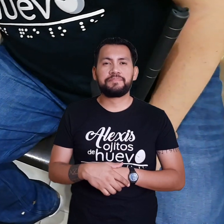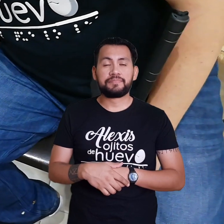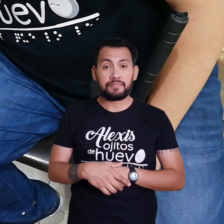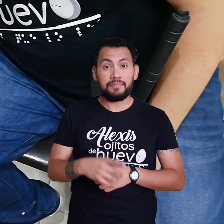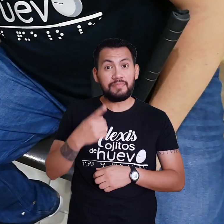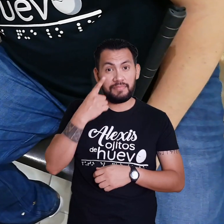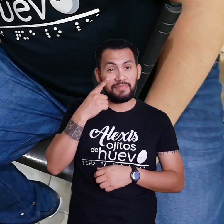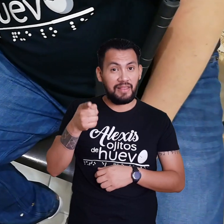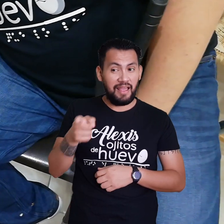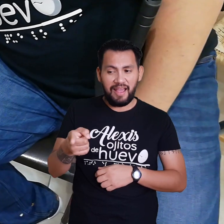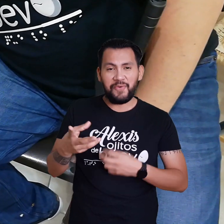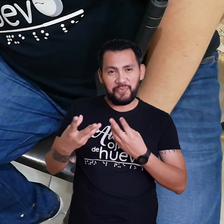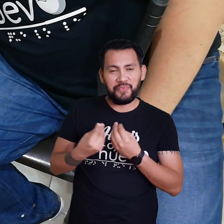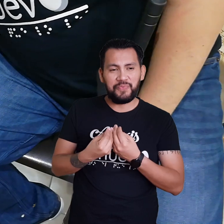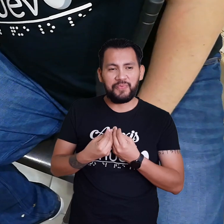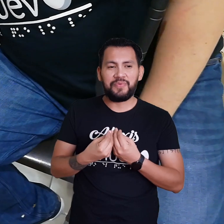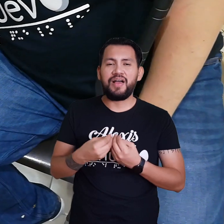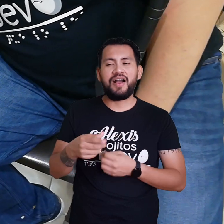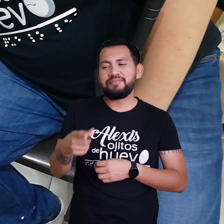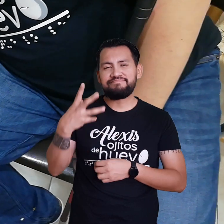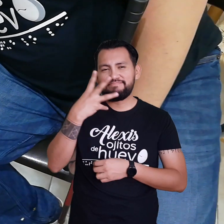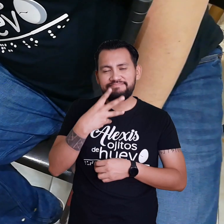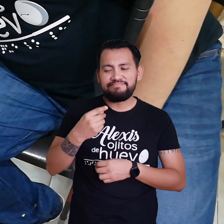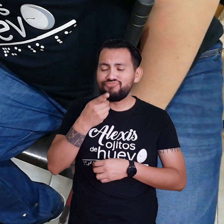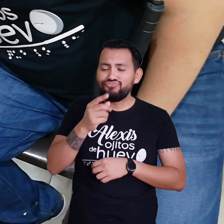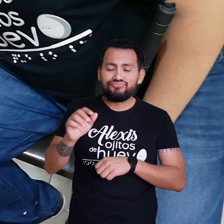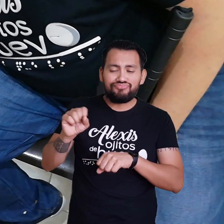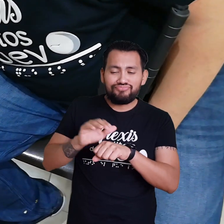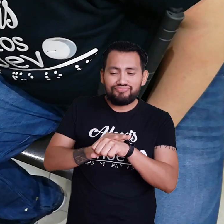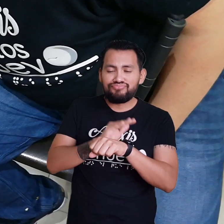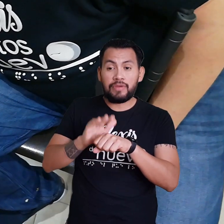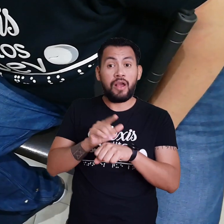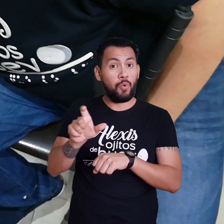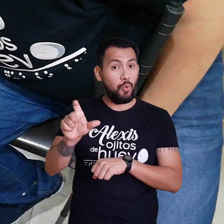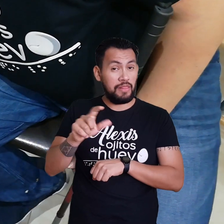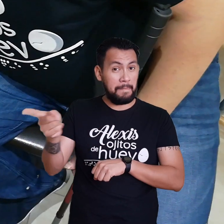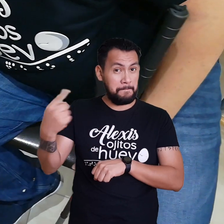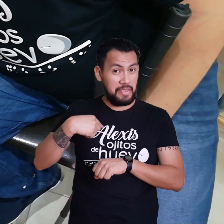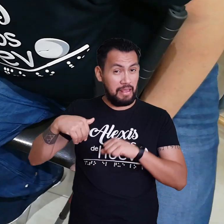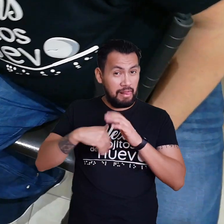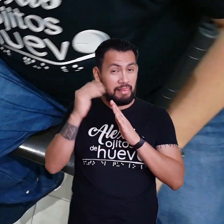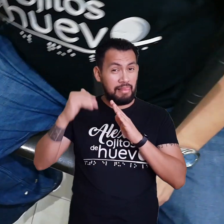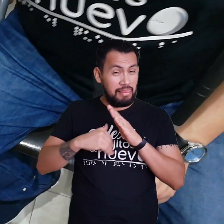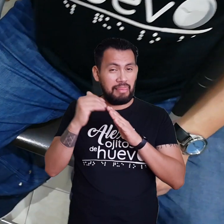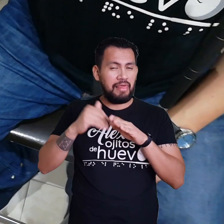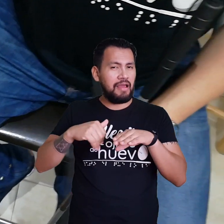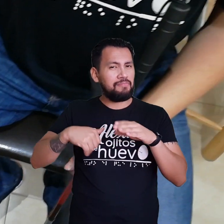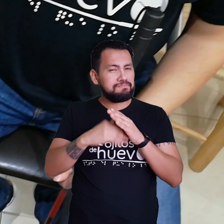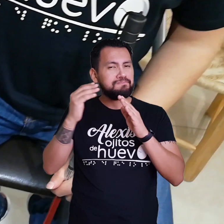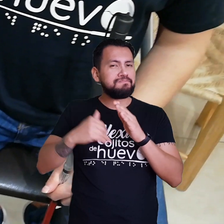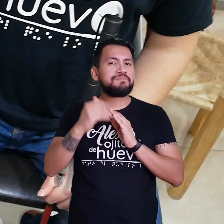discapacitado Paraguay Discapacitado No cabe duda Mira Aquí está Ven corazón Ven ven ven Cuando ella termina De lamer